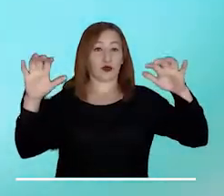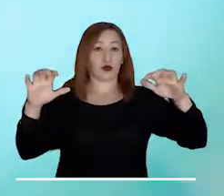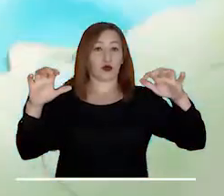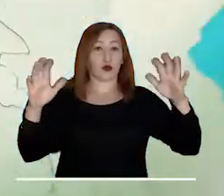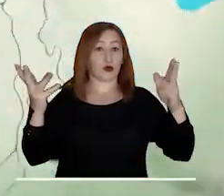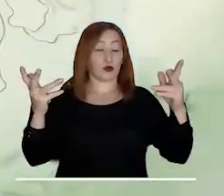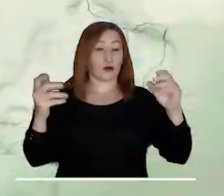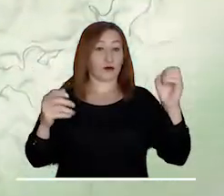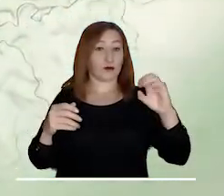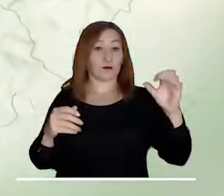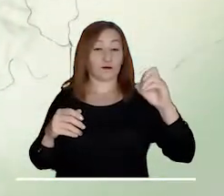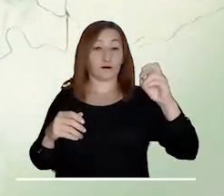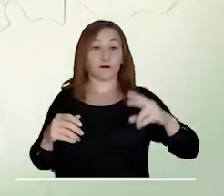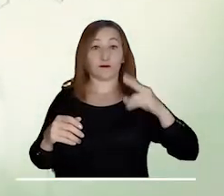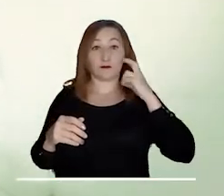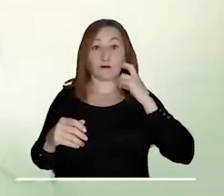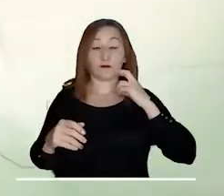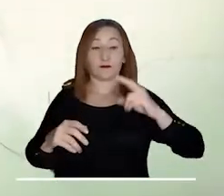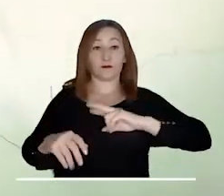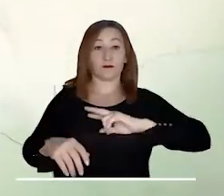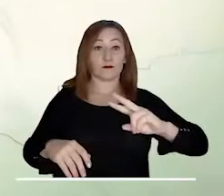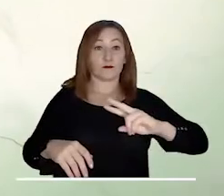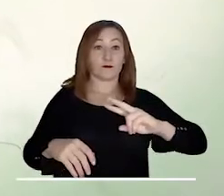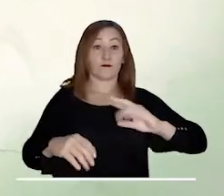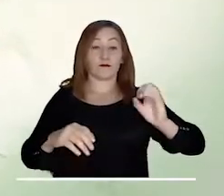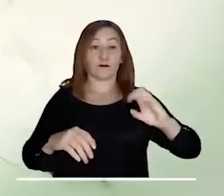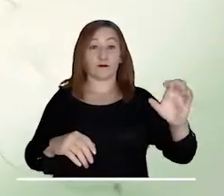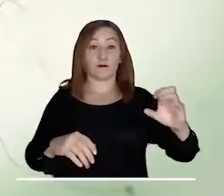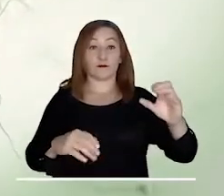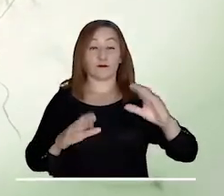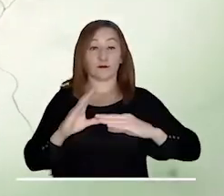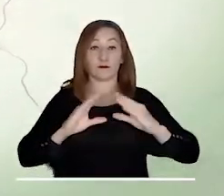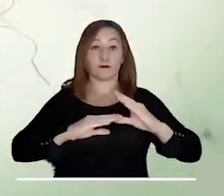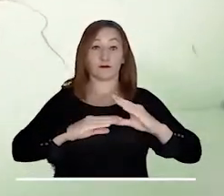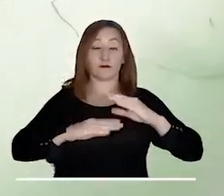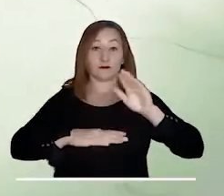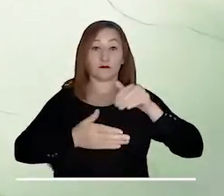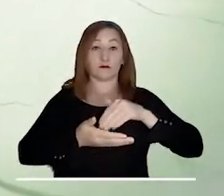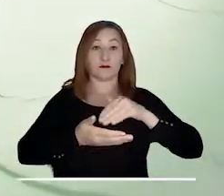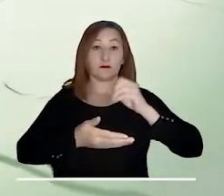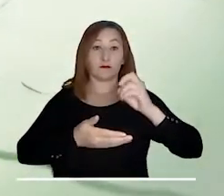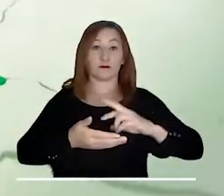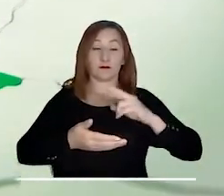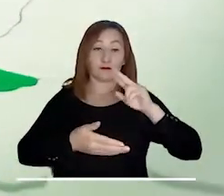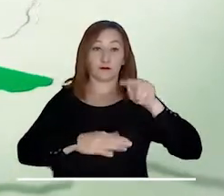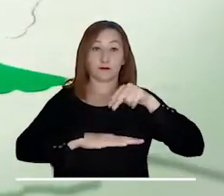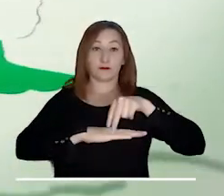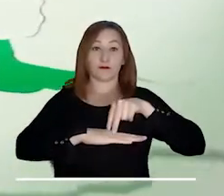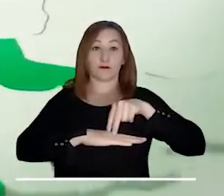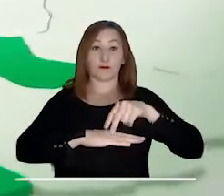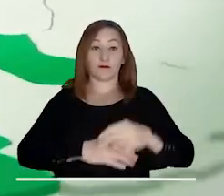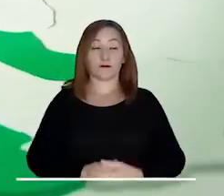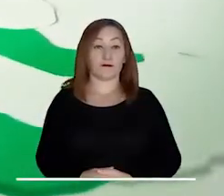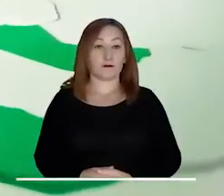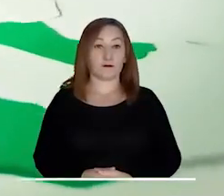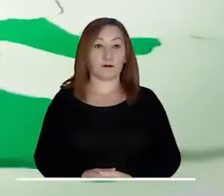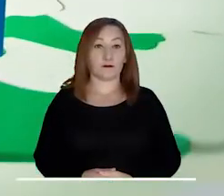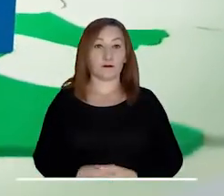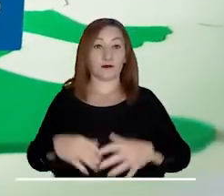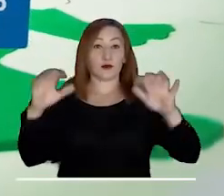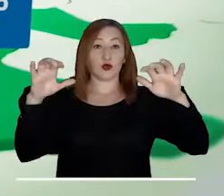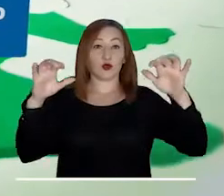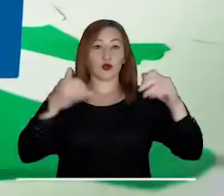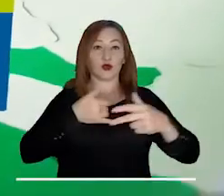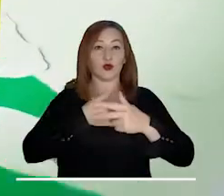cielo del Pacífico, lo que podría activar lluvias en el occidente y sur de Chocó, sur de Valle del Cauca, occidente de Cauca, centro y